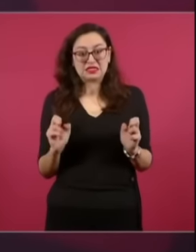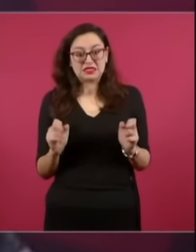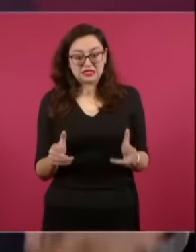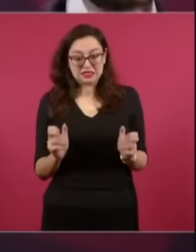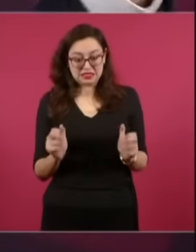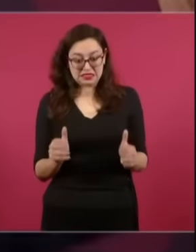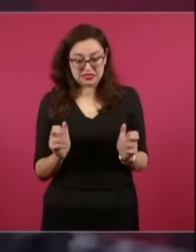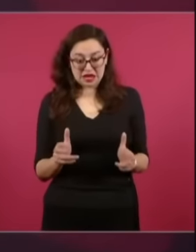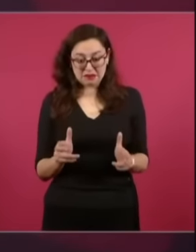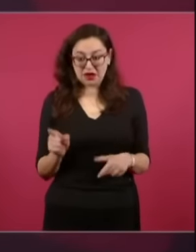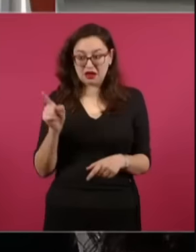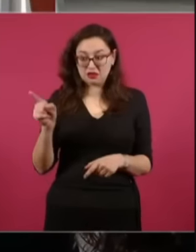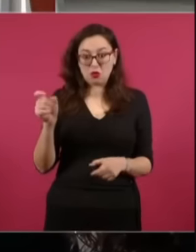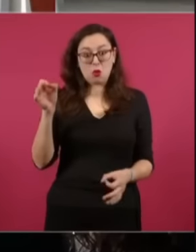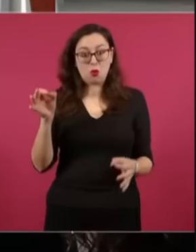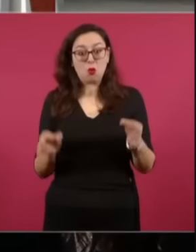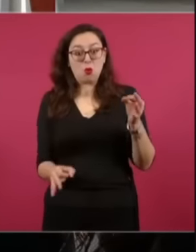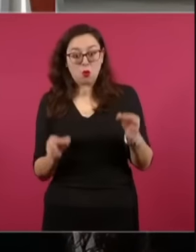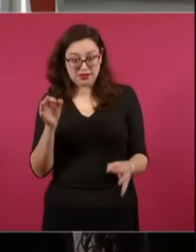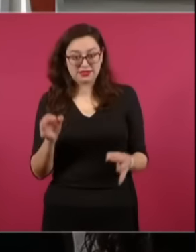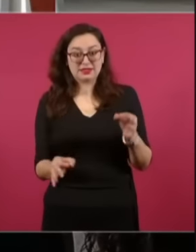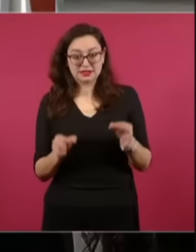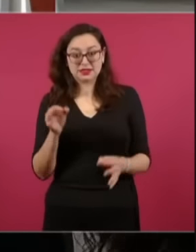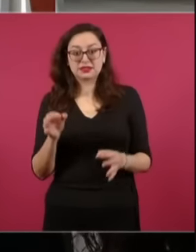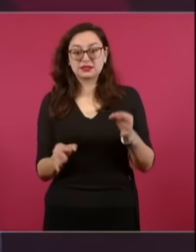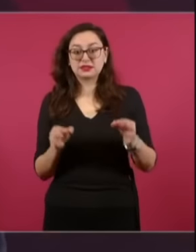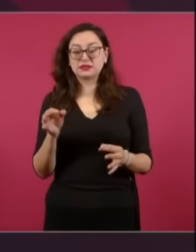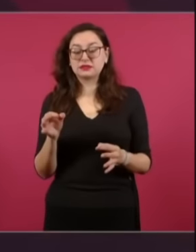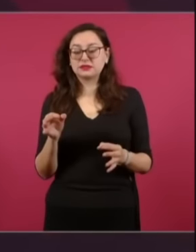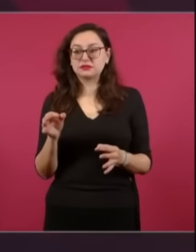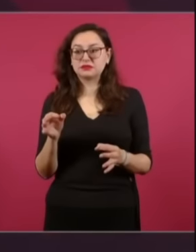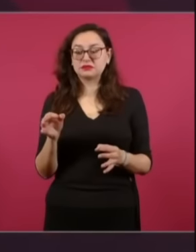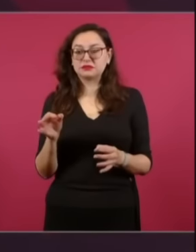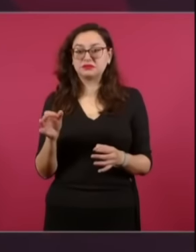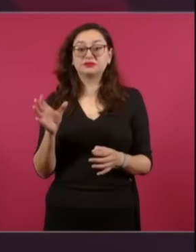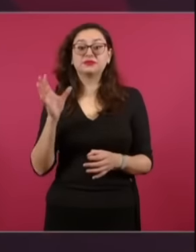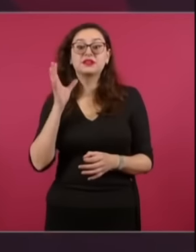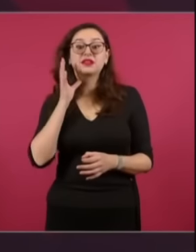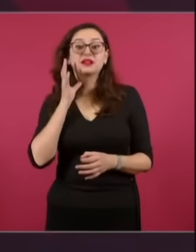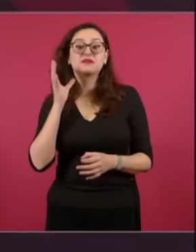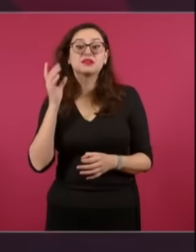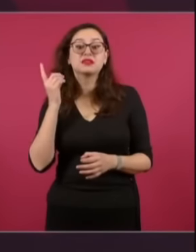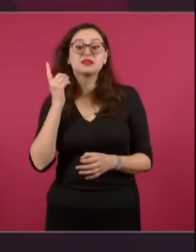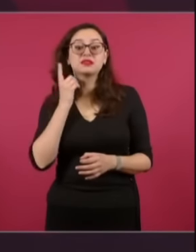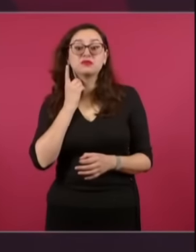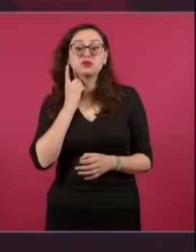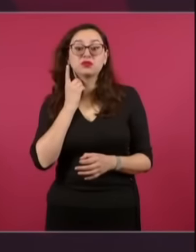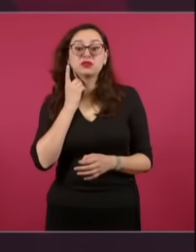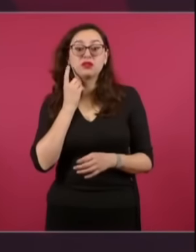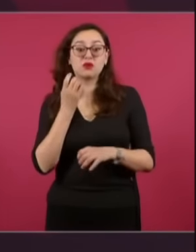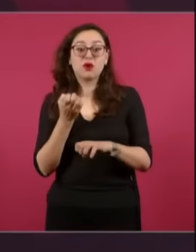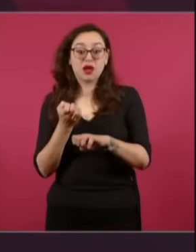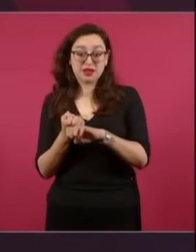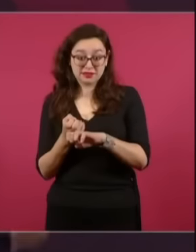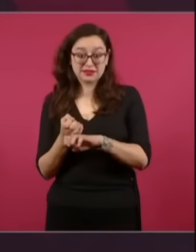ordena al Poder Legislativo,